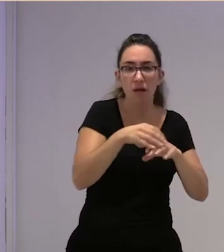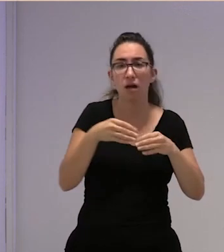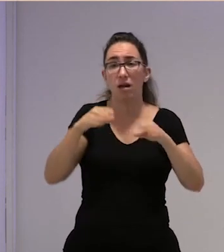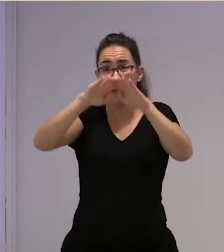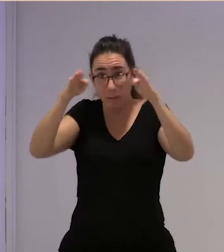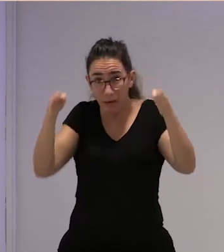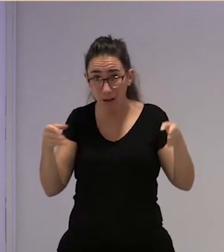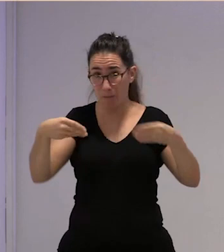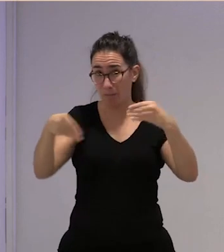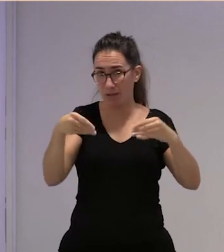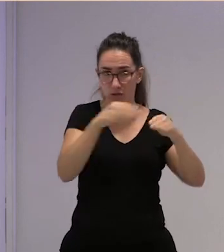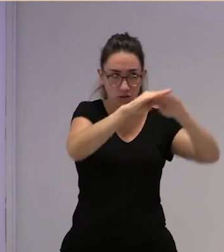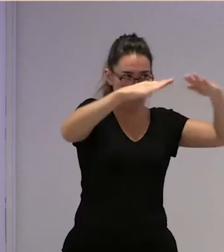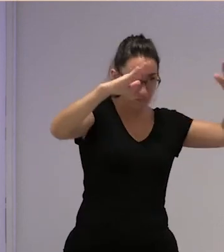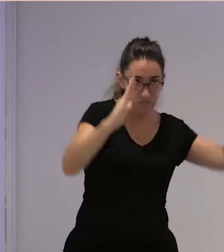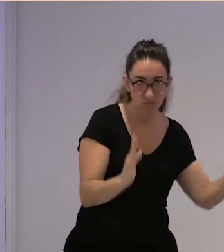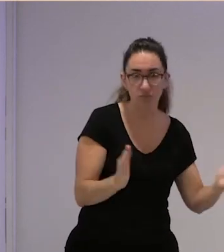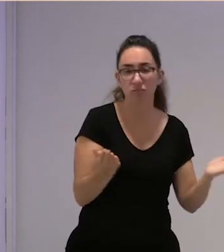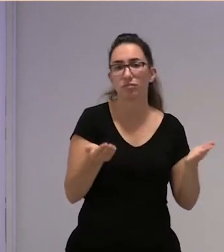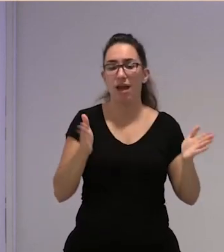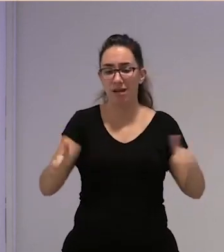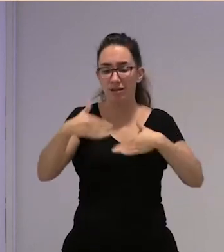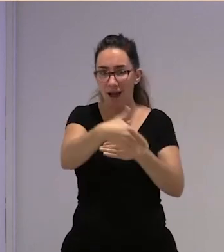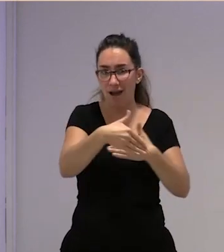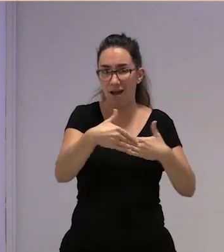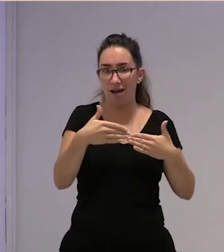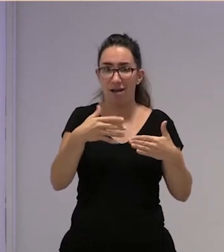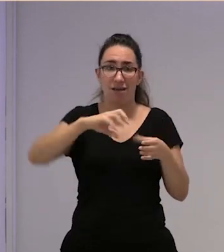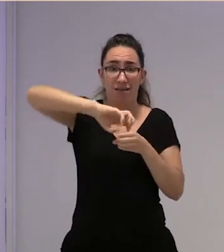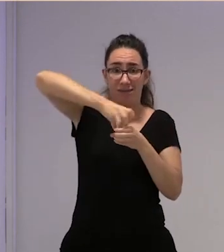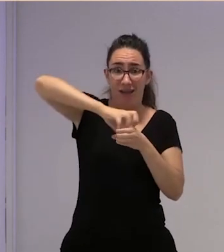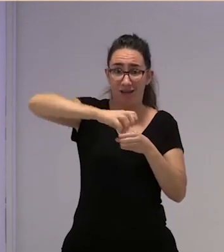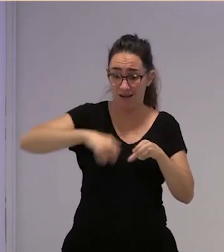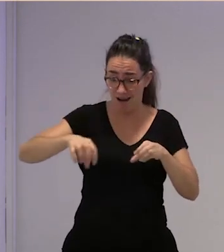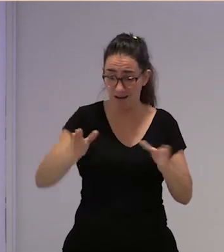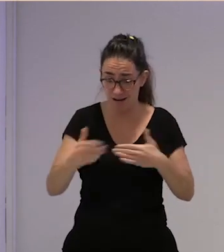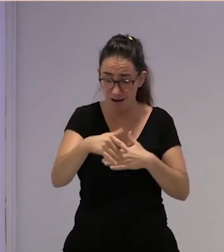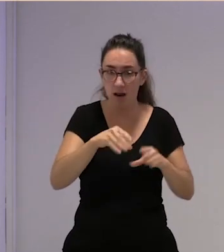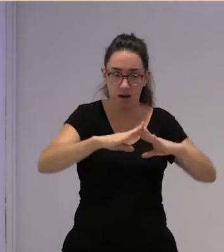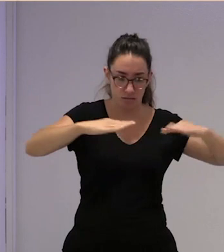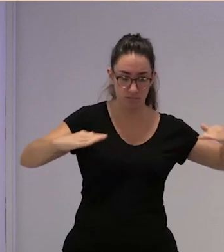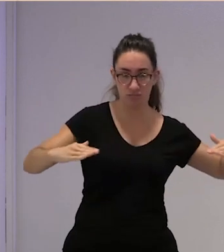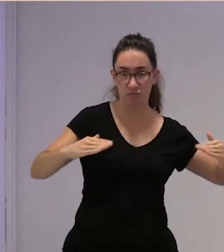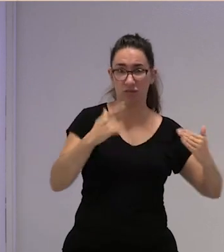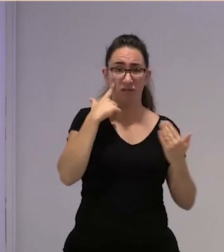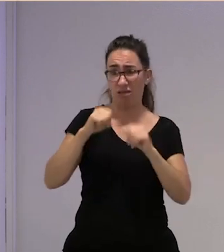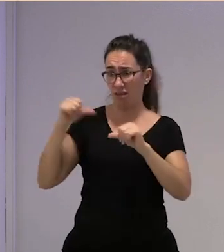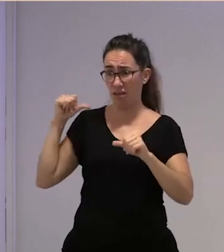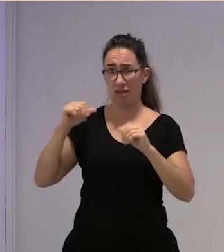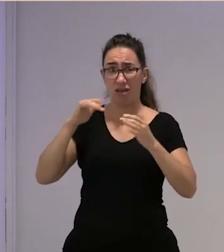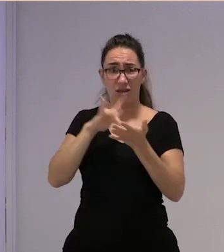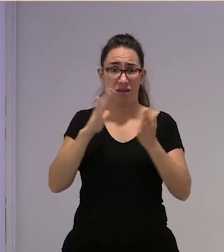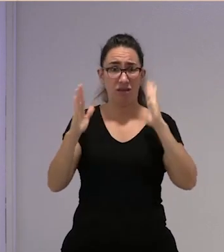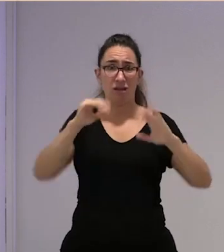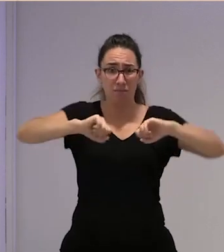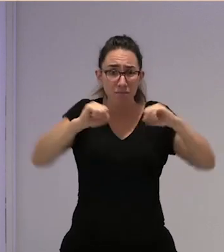y con cartón de las cajas de las tarrinas y bueno ha pasado una pandemia y ahí ha estado la gente viviendo sin